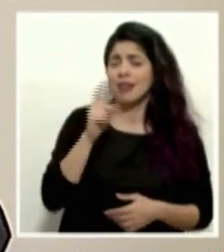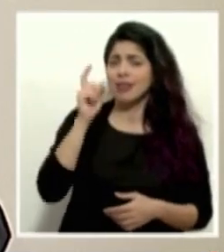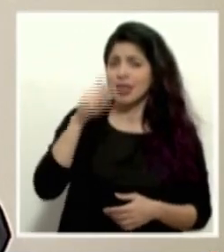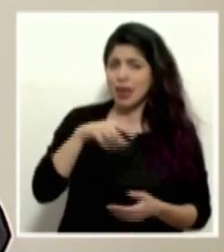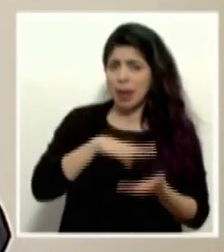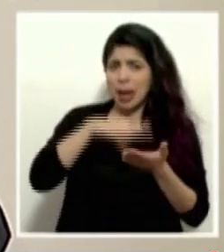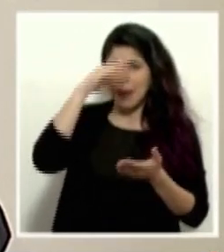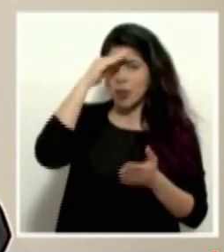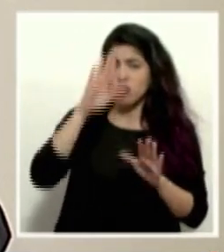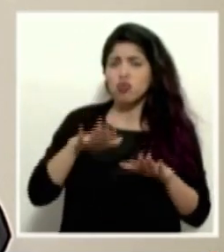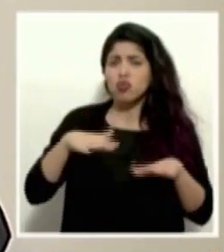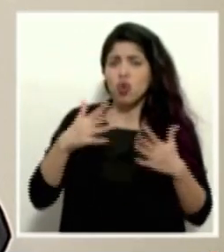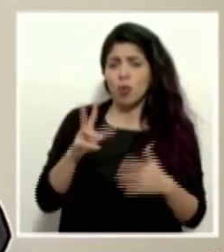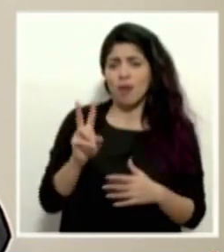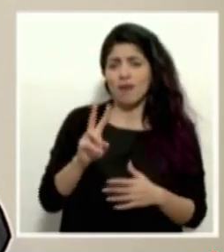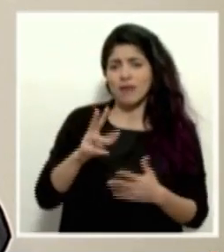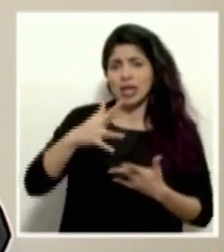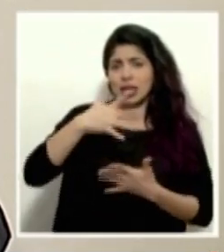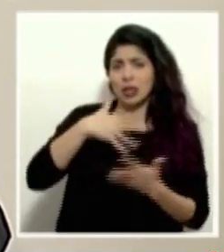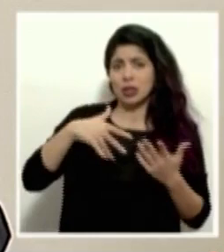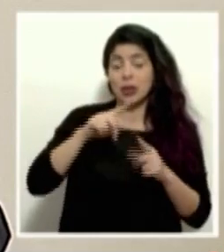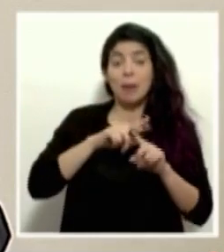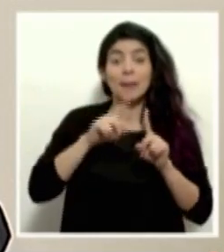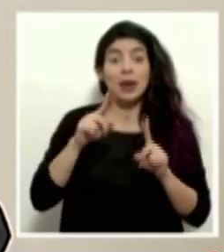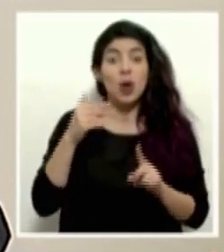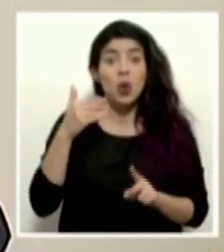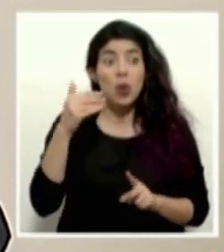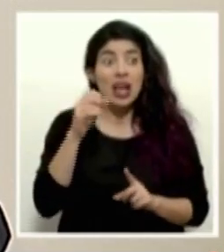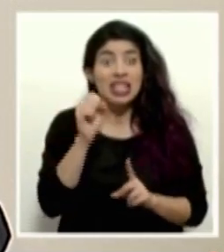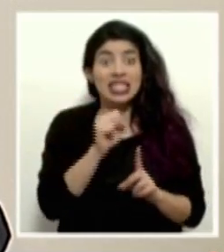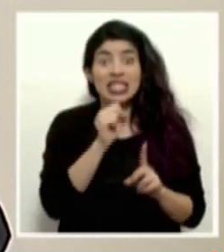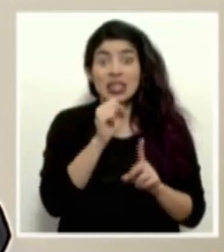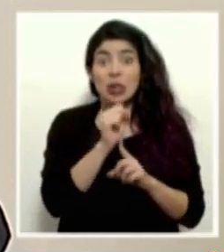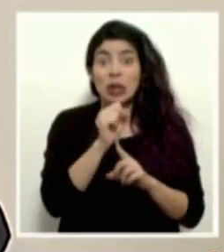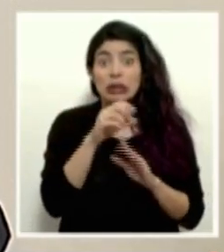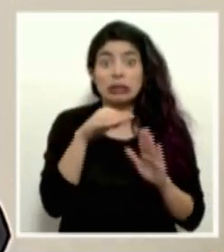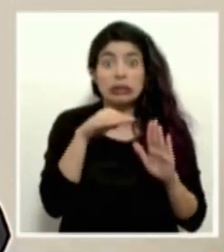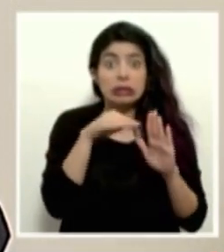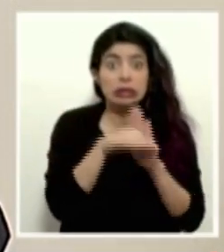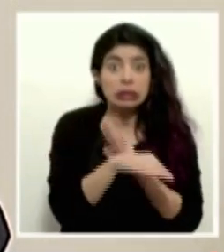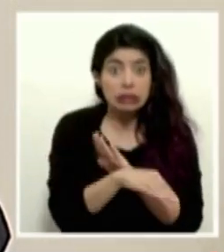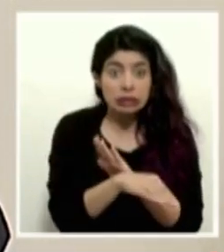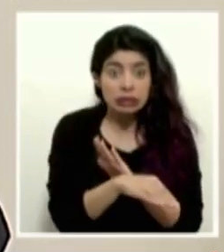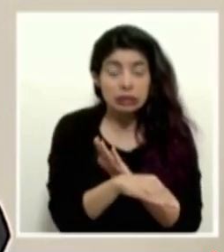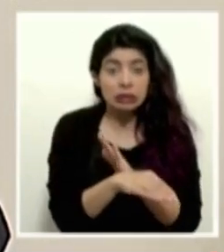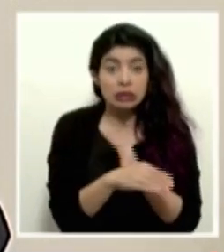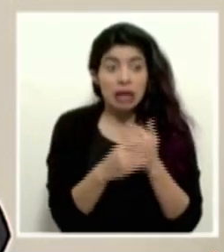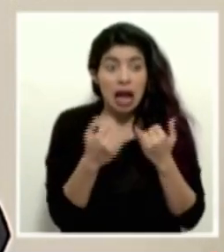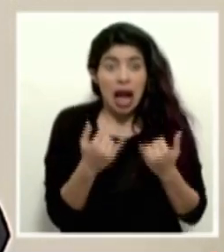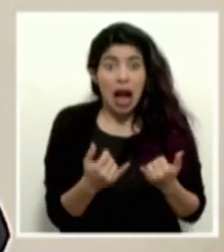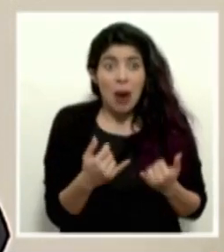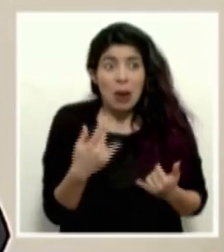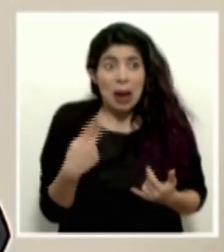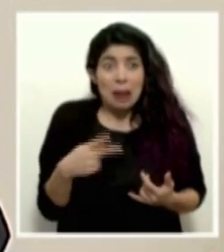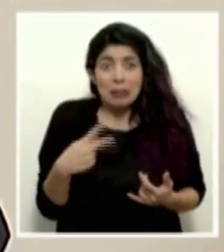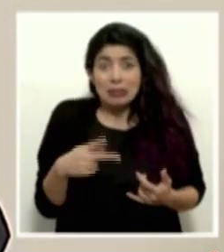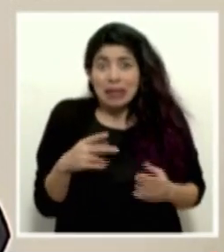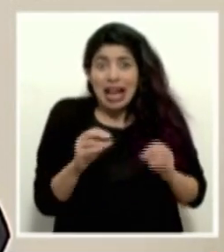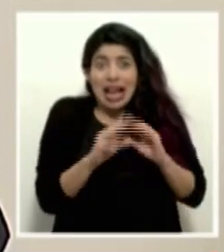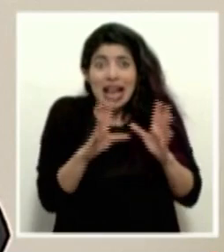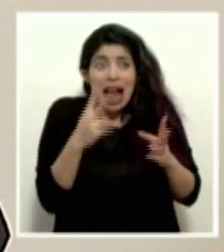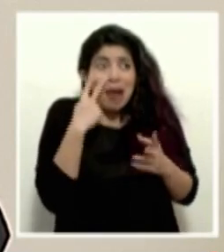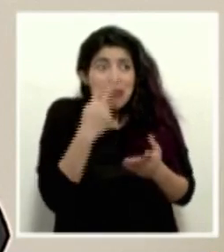que aprender a convivir con el virus. Sin embargo, cuando la situación se descompensa, cuando tenemos esa amenaza ya súper